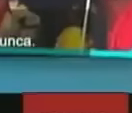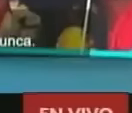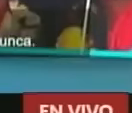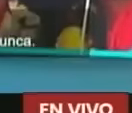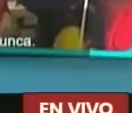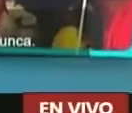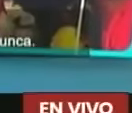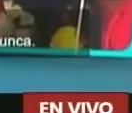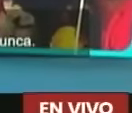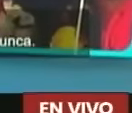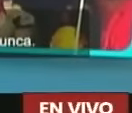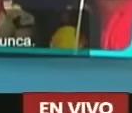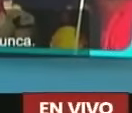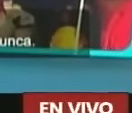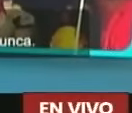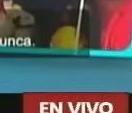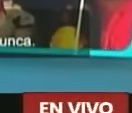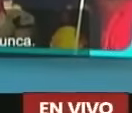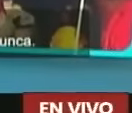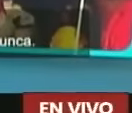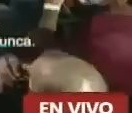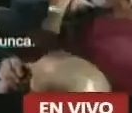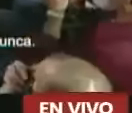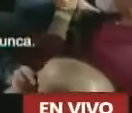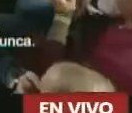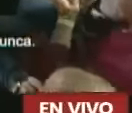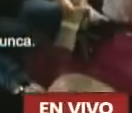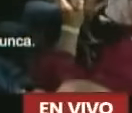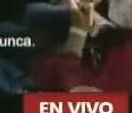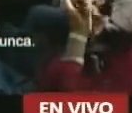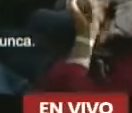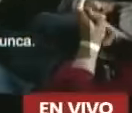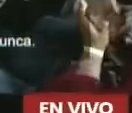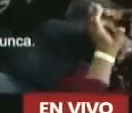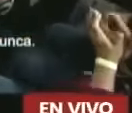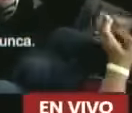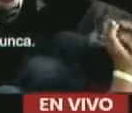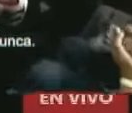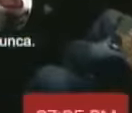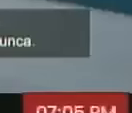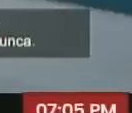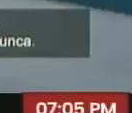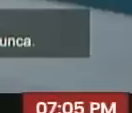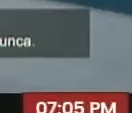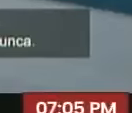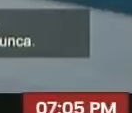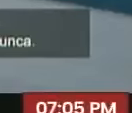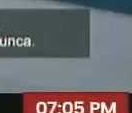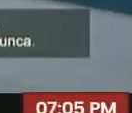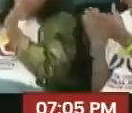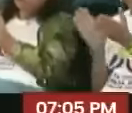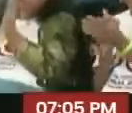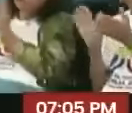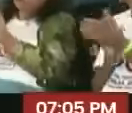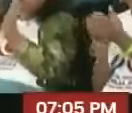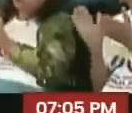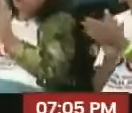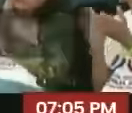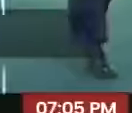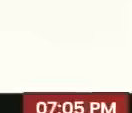más firmes que nunca más fuertes que nunca más claros que nunca